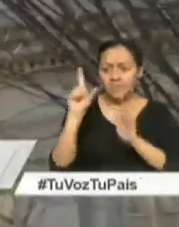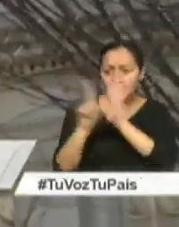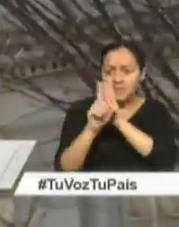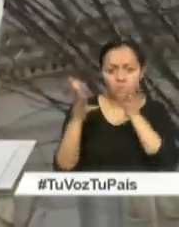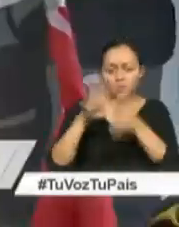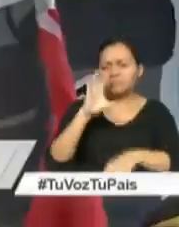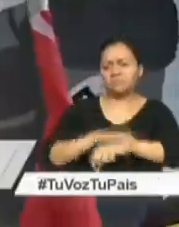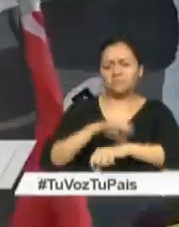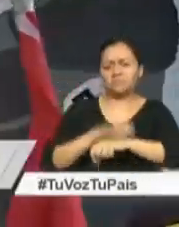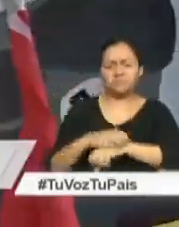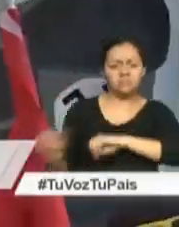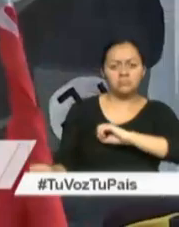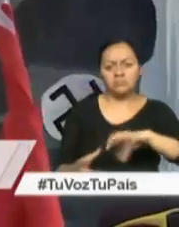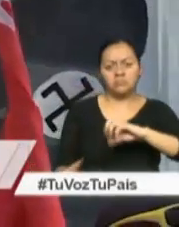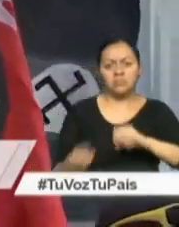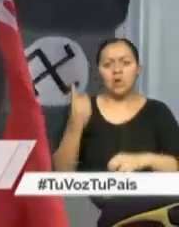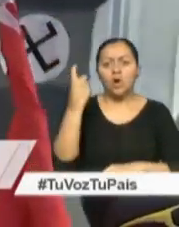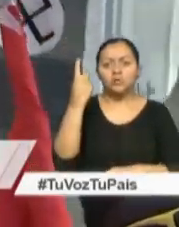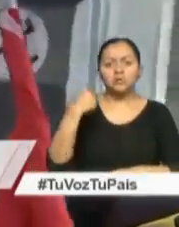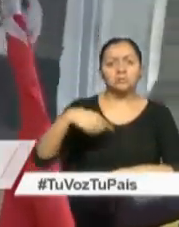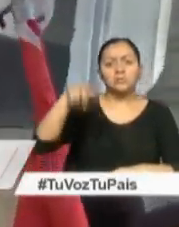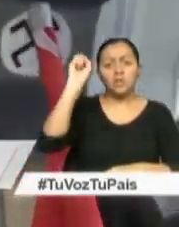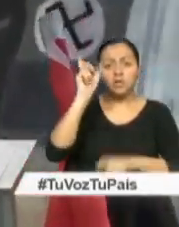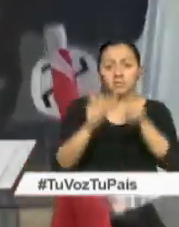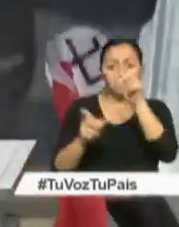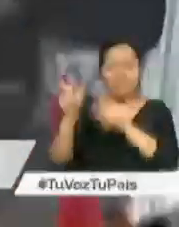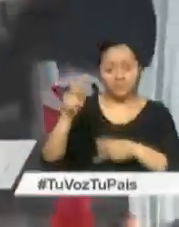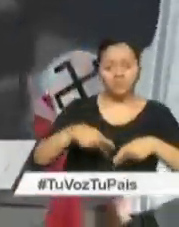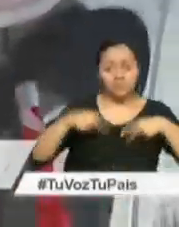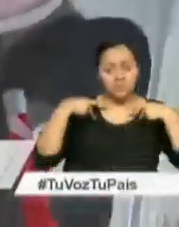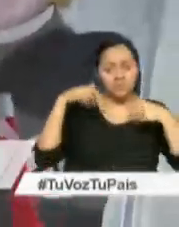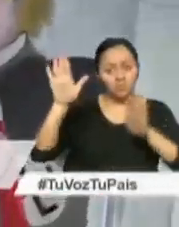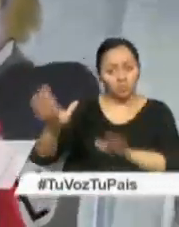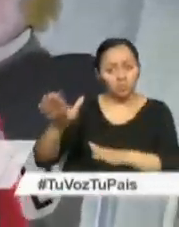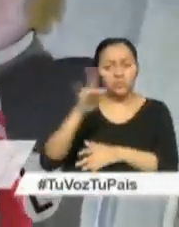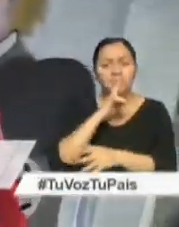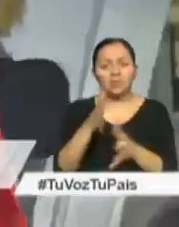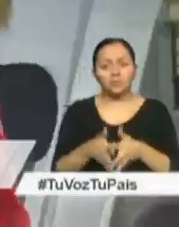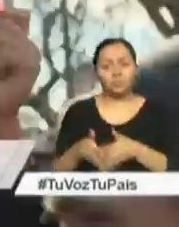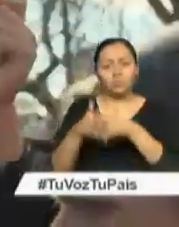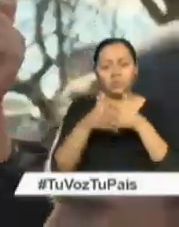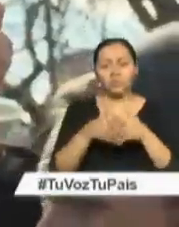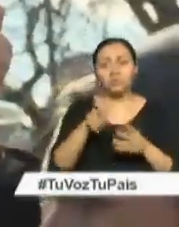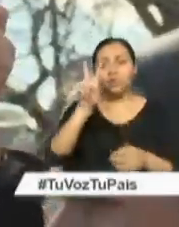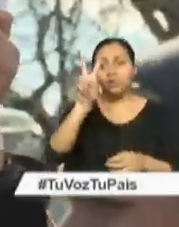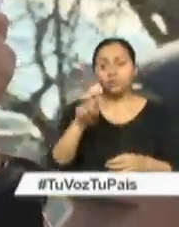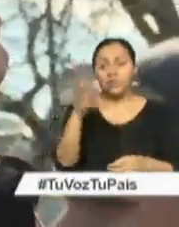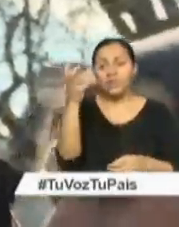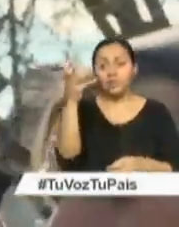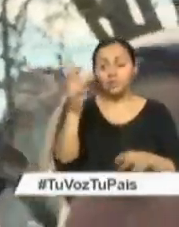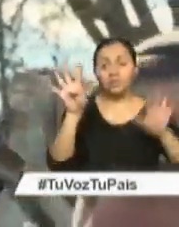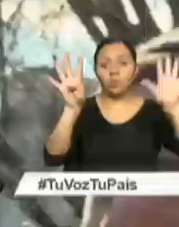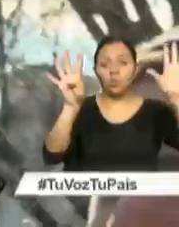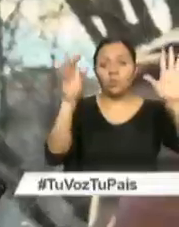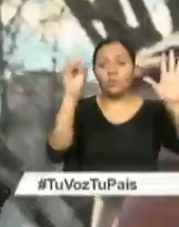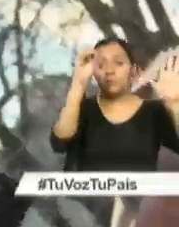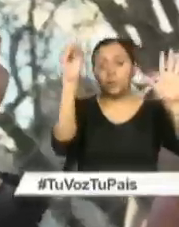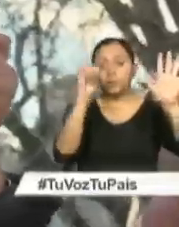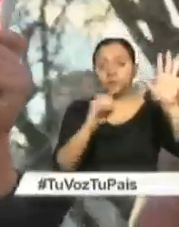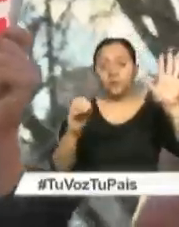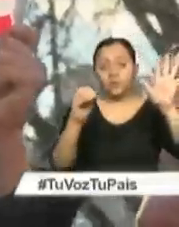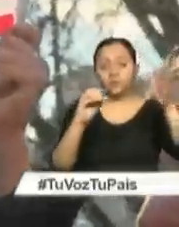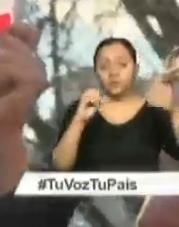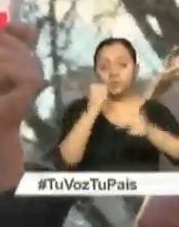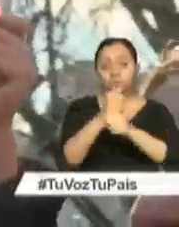de 11 millones De inmigrantes irregulares Viven en Estados Unidos Y en 2014 Representaban el 9% De la fuerza trabajadora En el